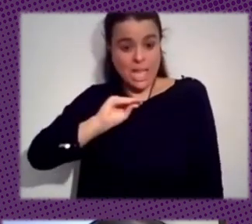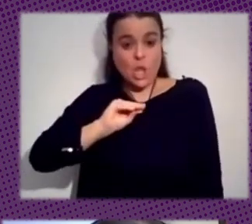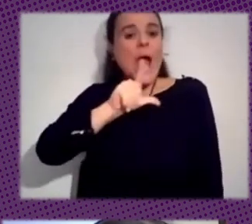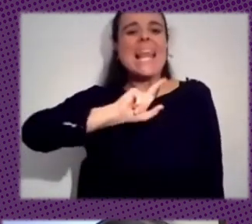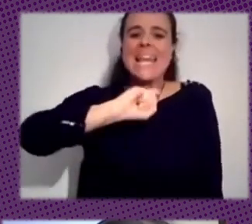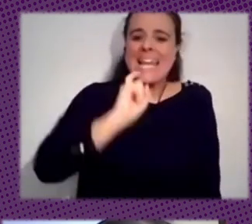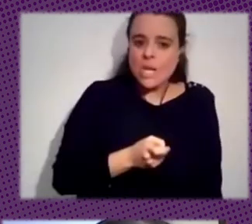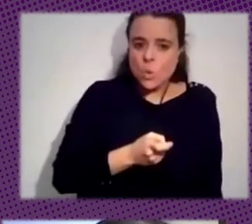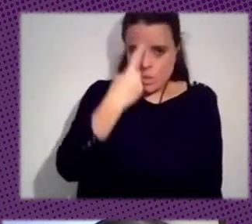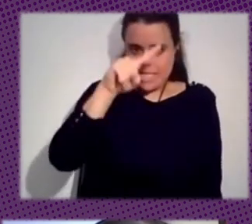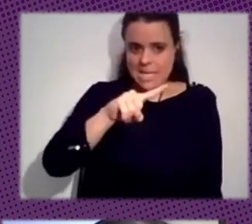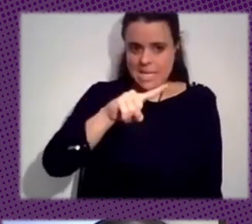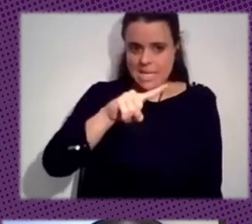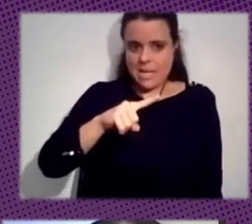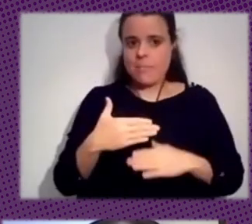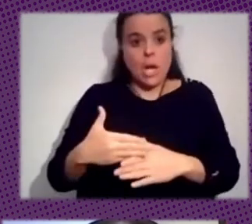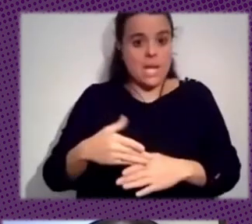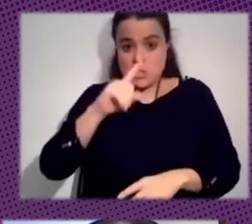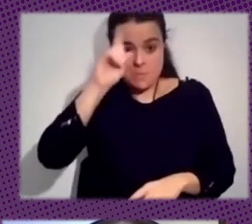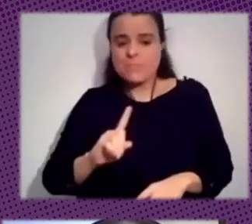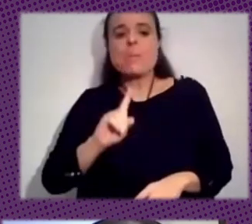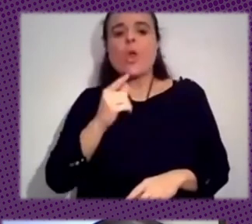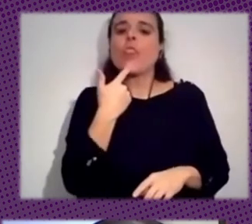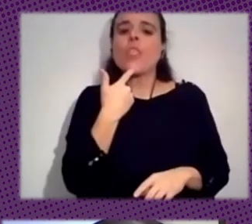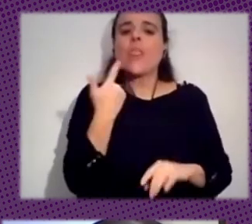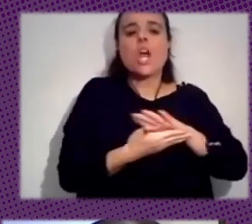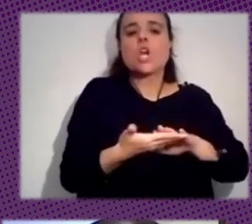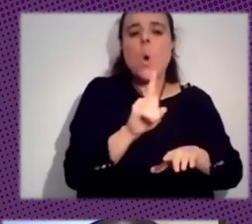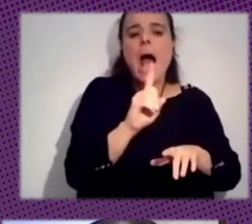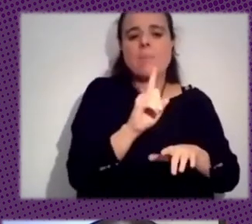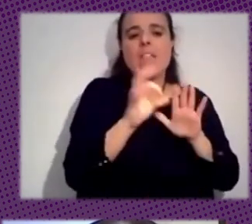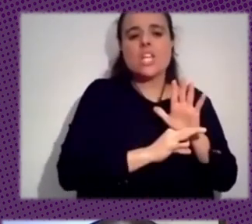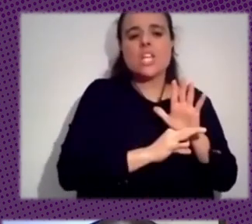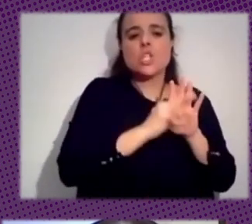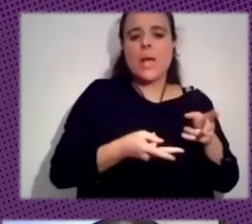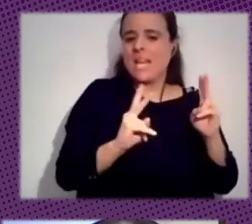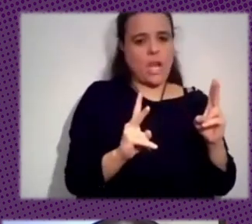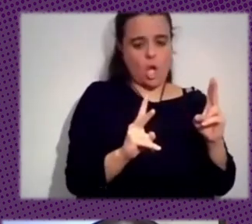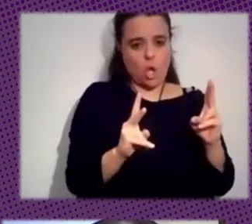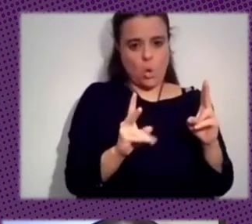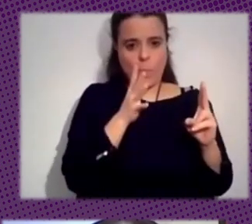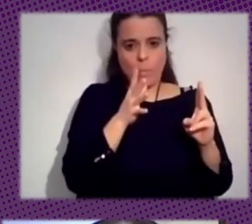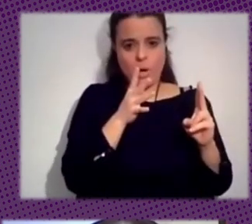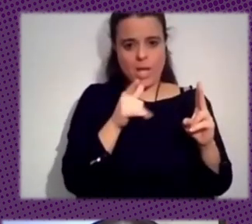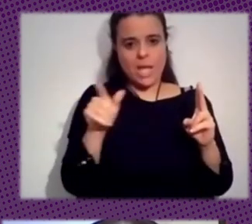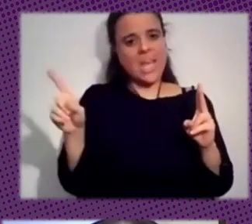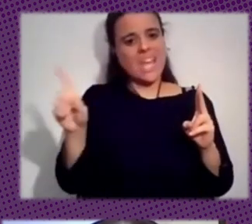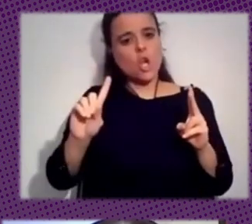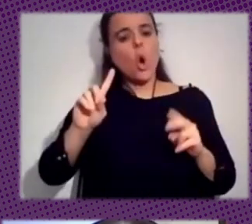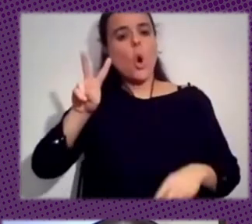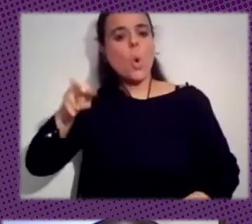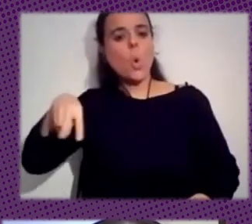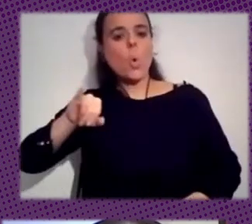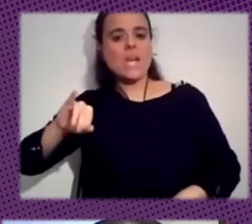dicen ¿por qué no hablamos del software libre real que es linux y no del open software como que es la alianza de unix y la pandilla